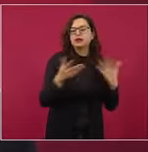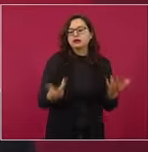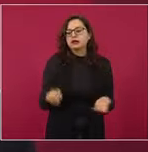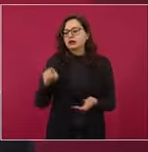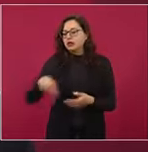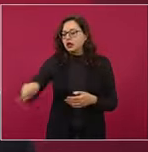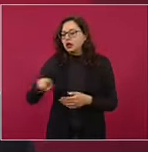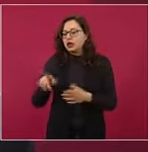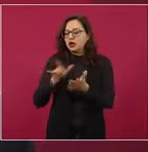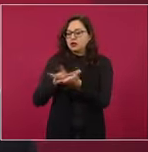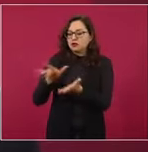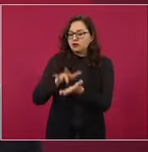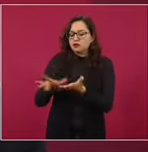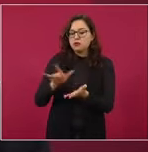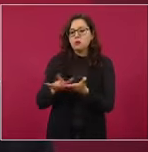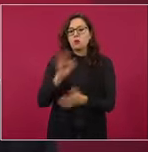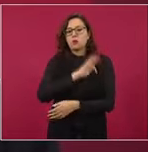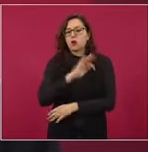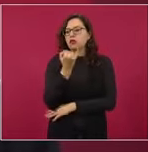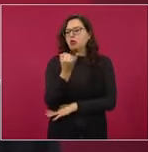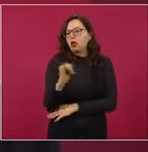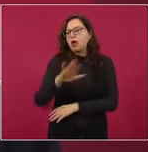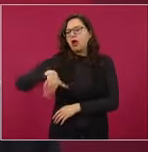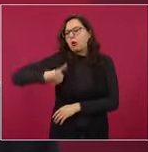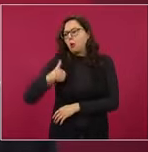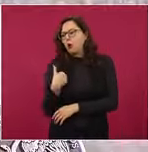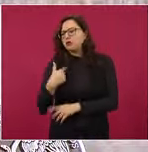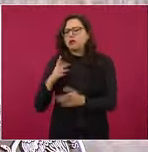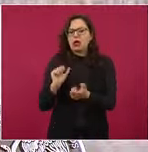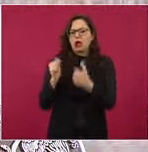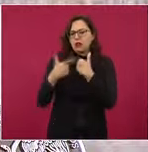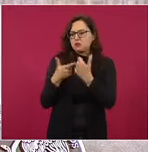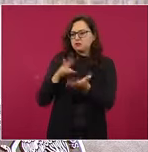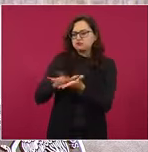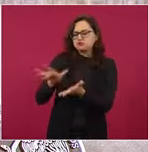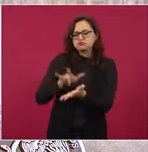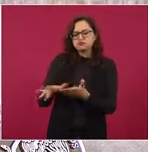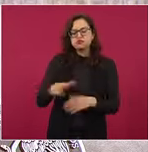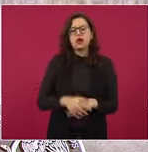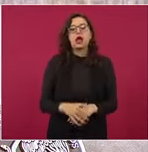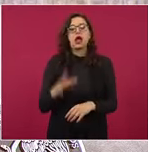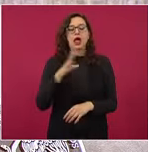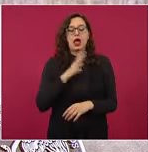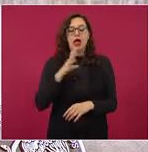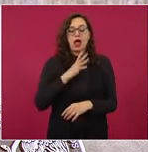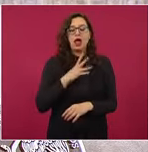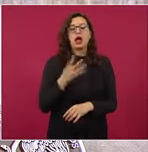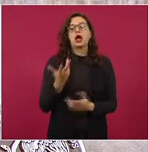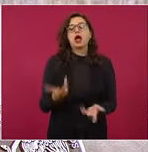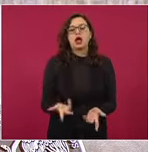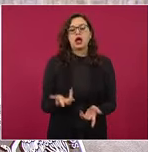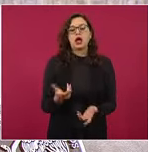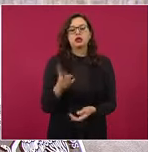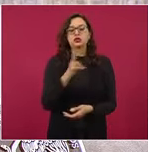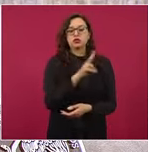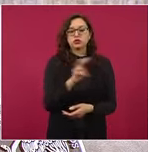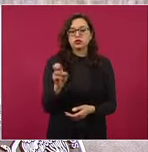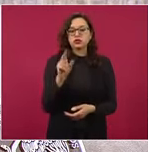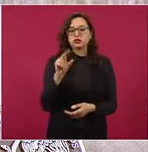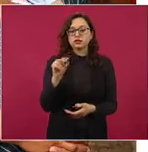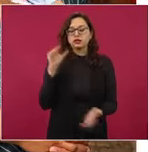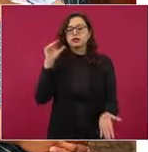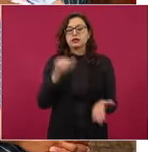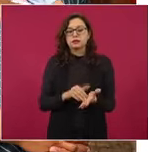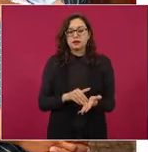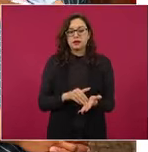estén cuidados en alguna estancia infantil, tenemos 278 mil 121 beneficiarios y para este